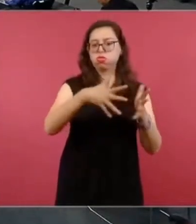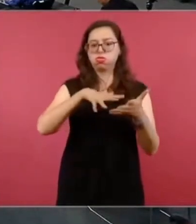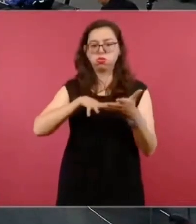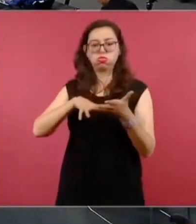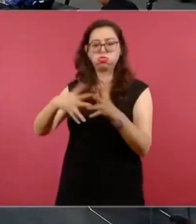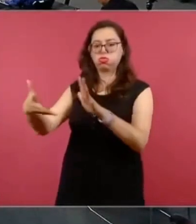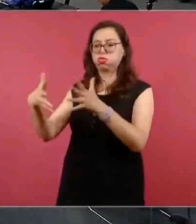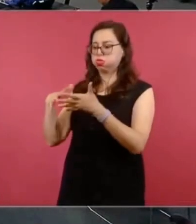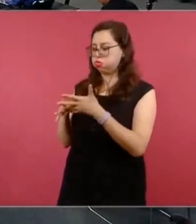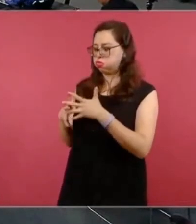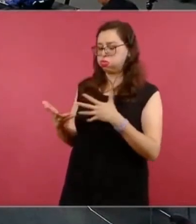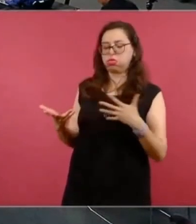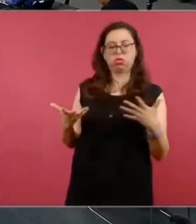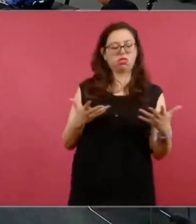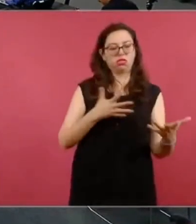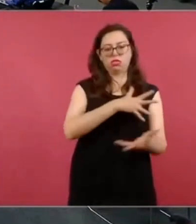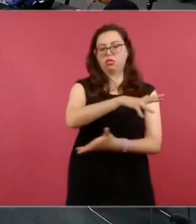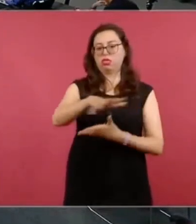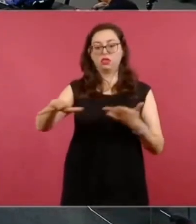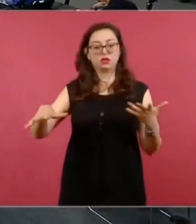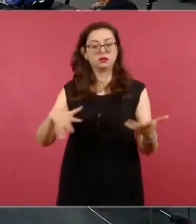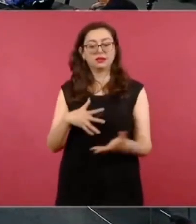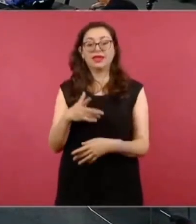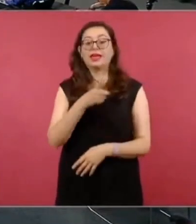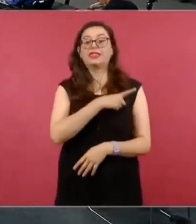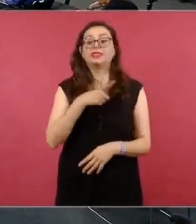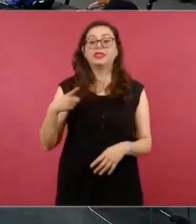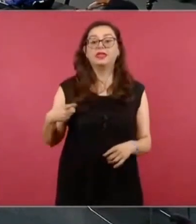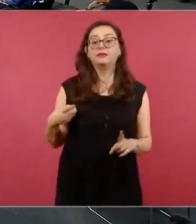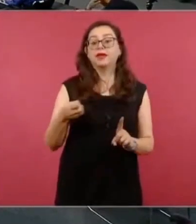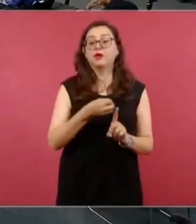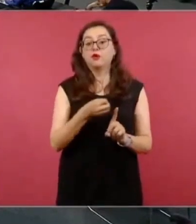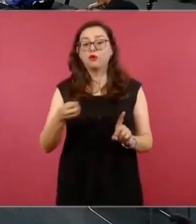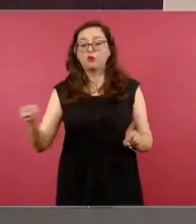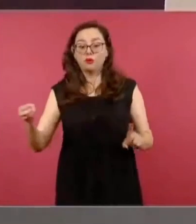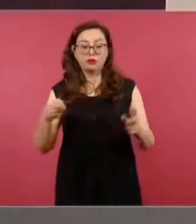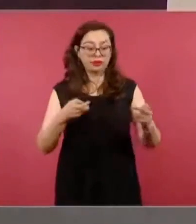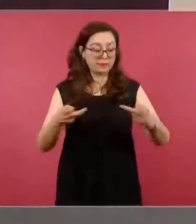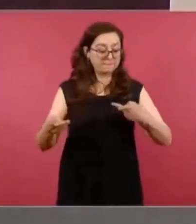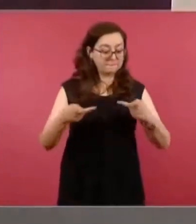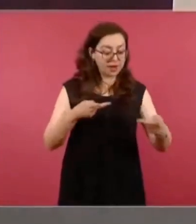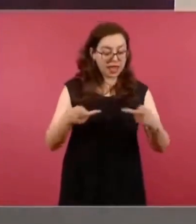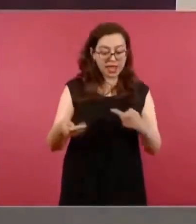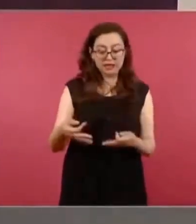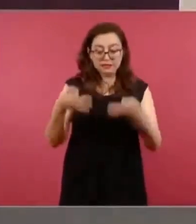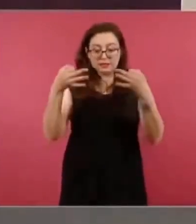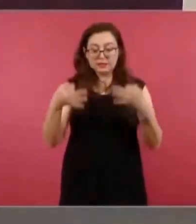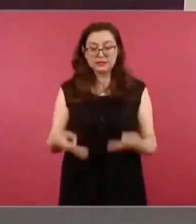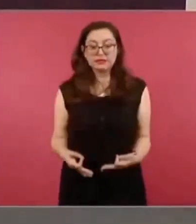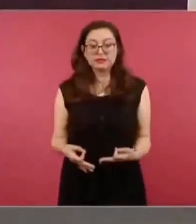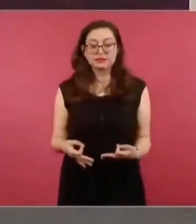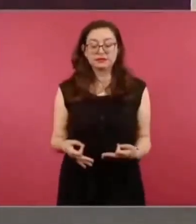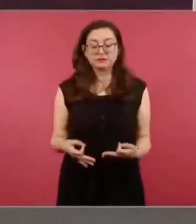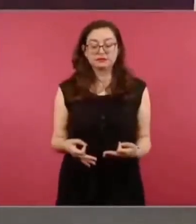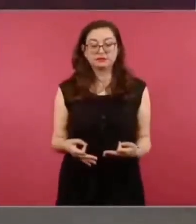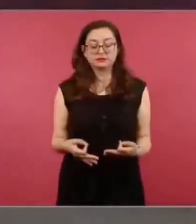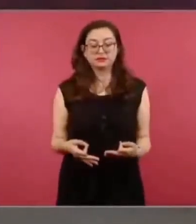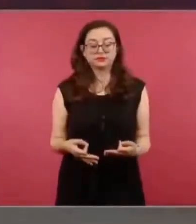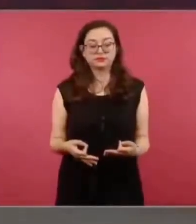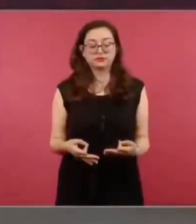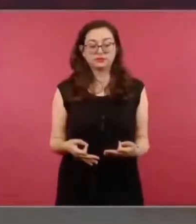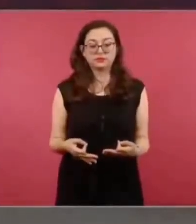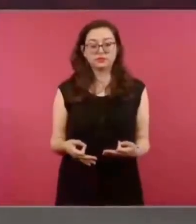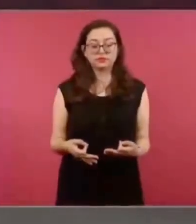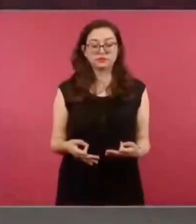tiene que haber planeación, se tiene que saber